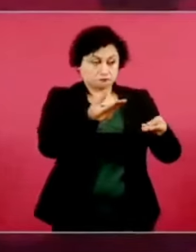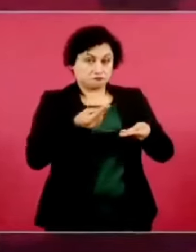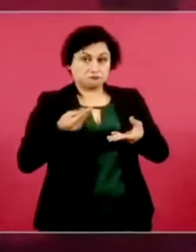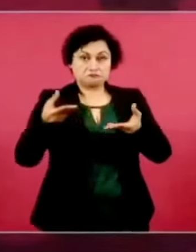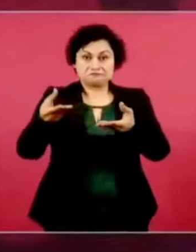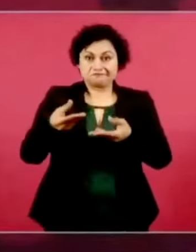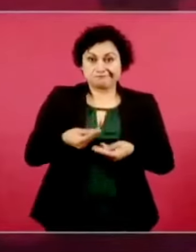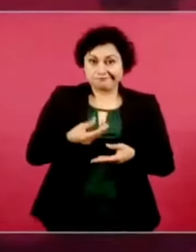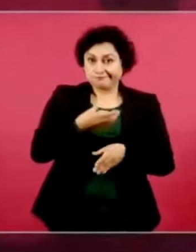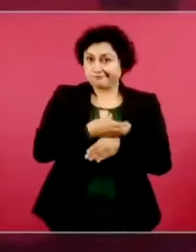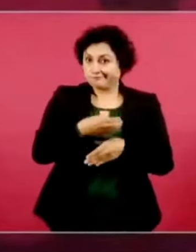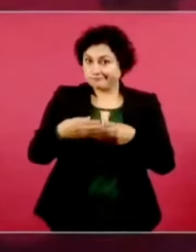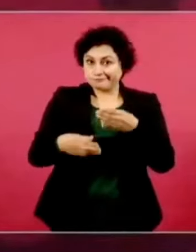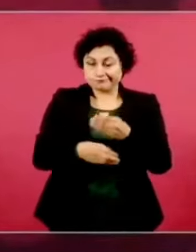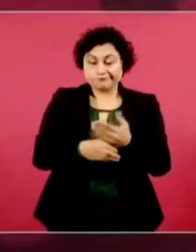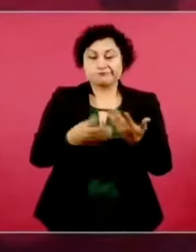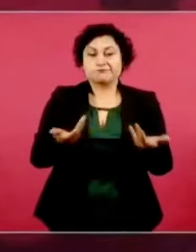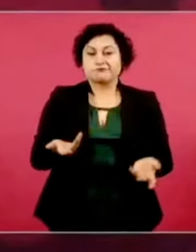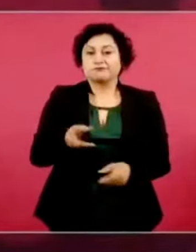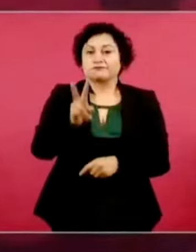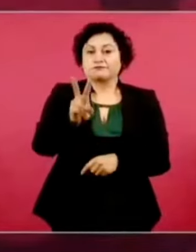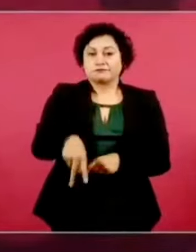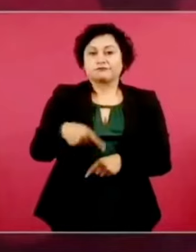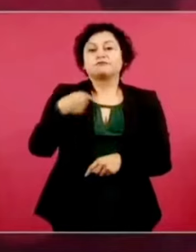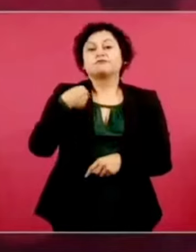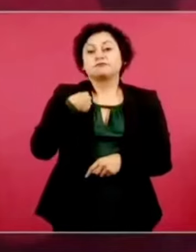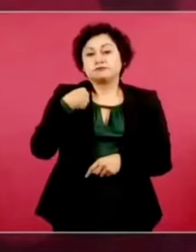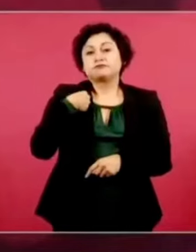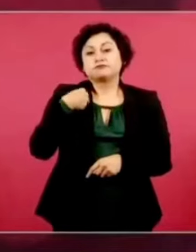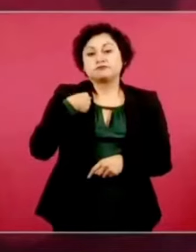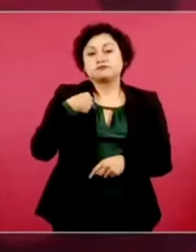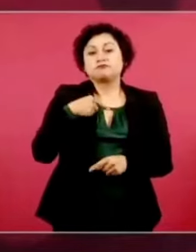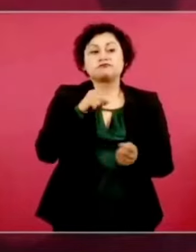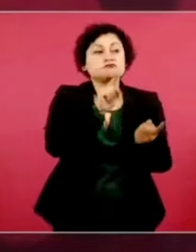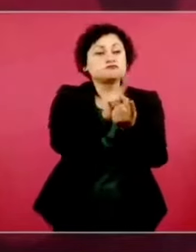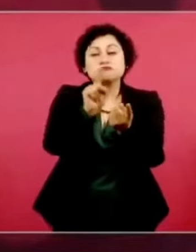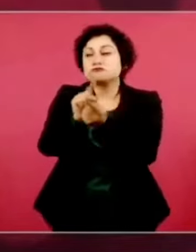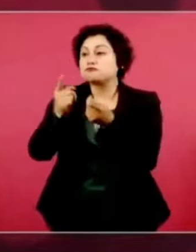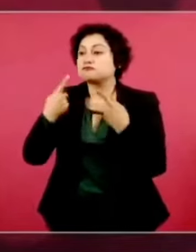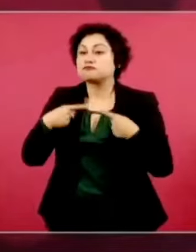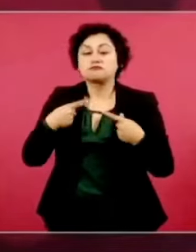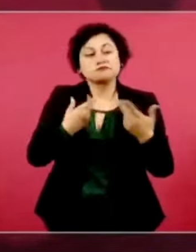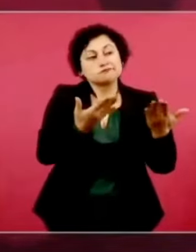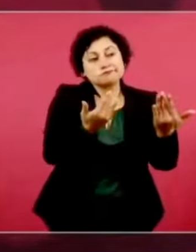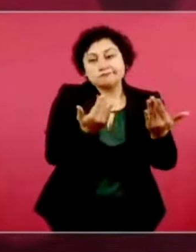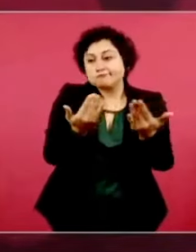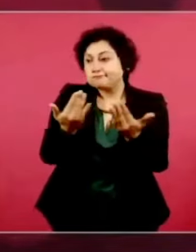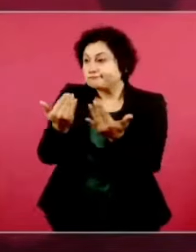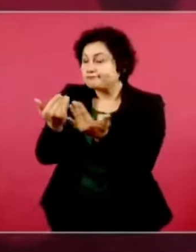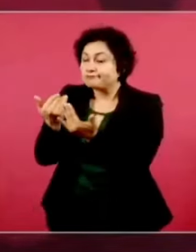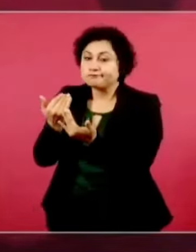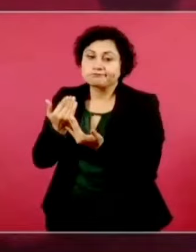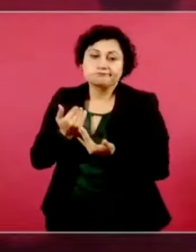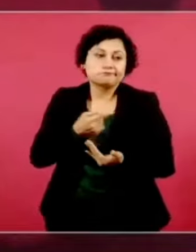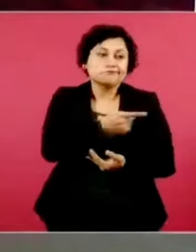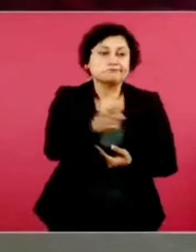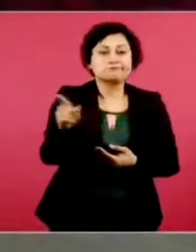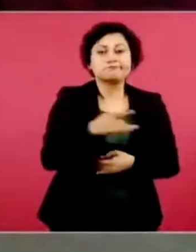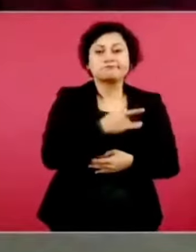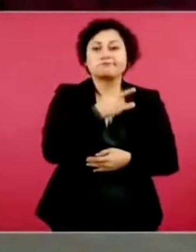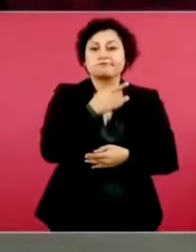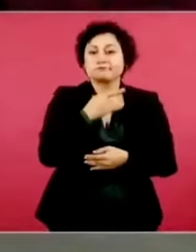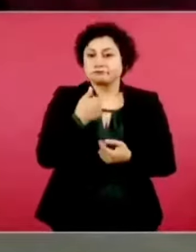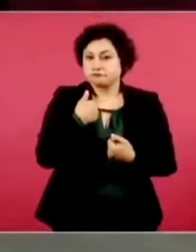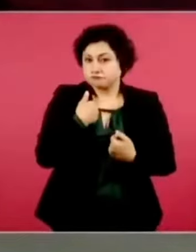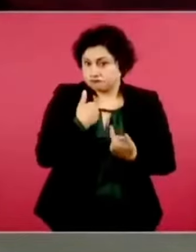constantemente estoy recogiendo los sentimientos de la gente. Pero hay